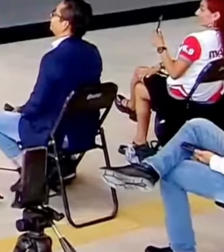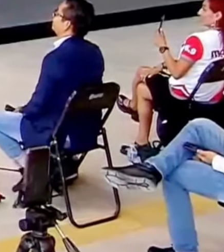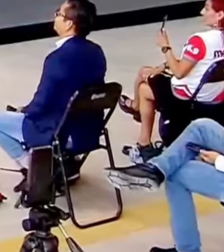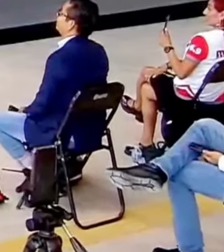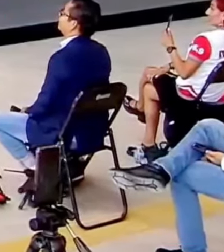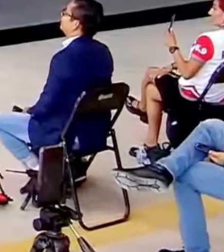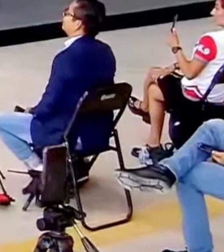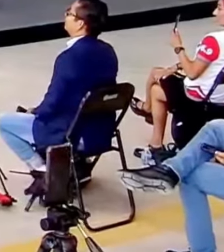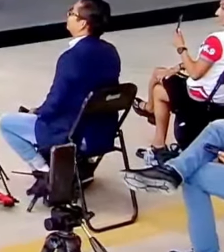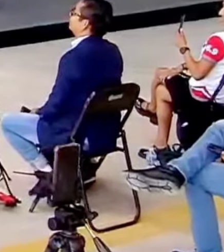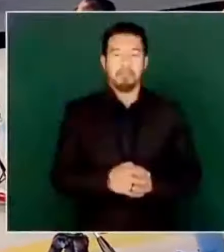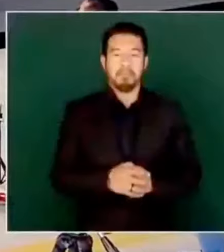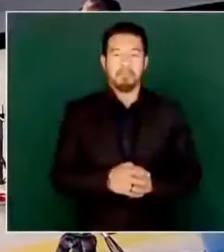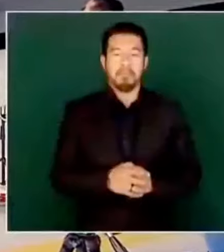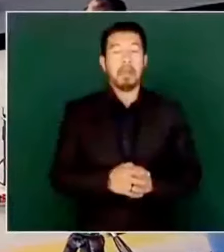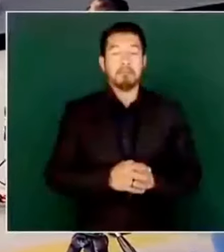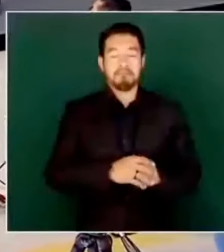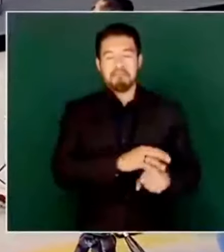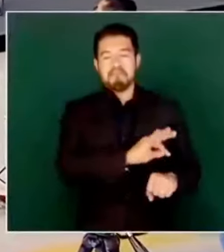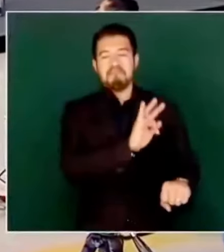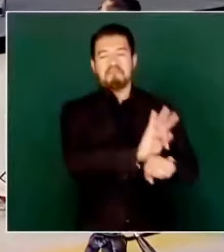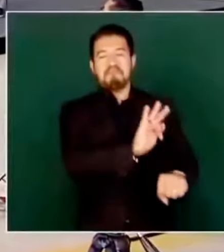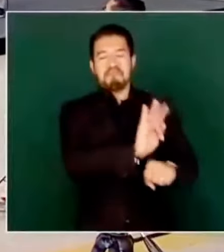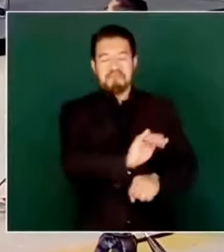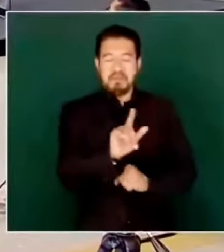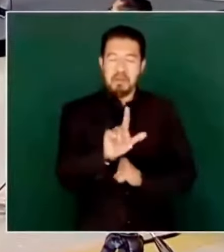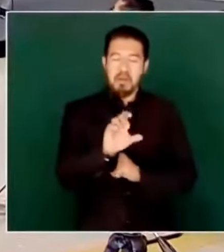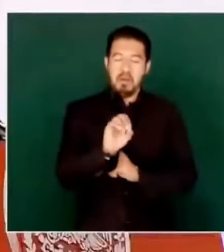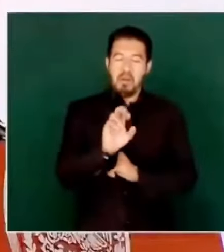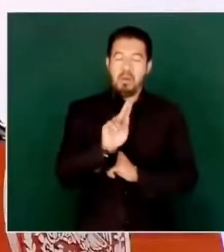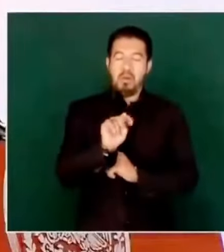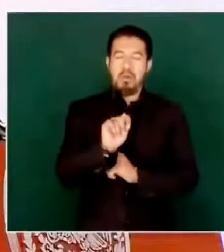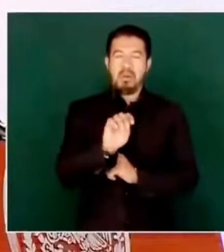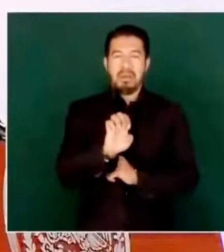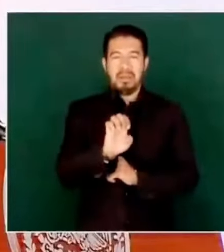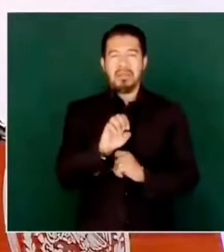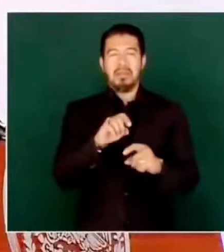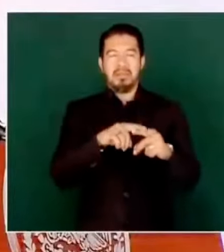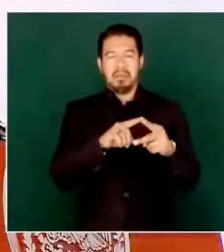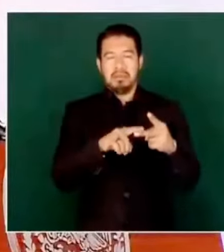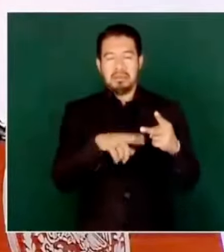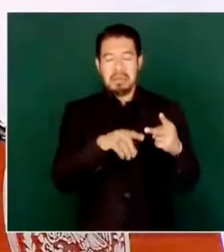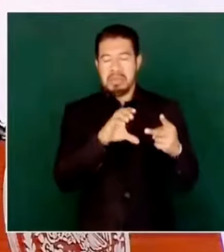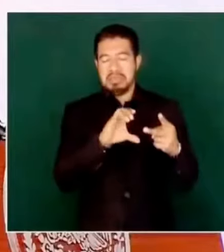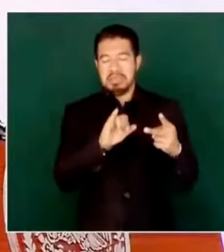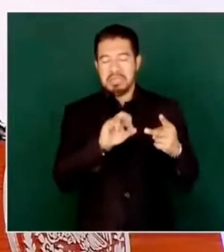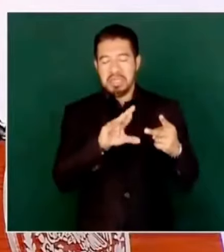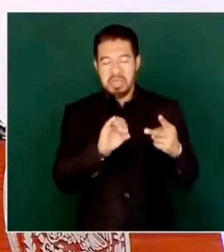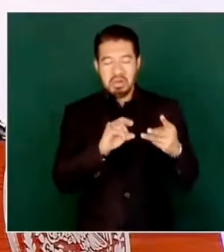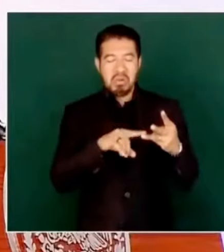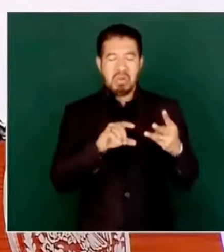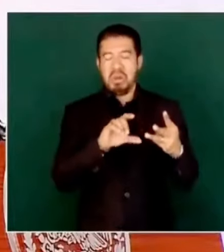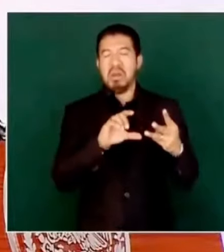bien protegido Joaquín, Carmen Aristegui,